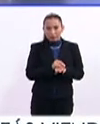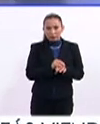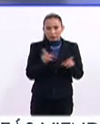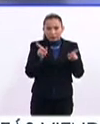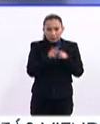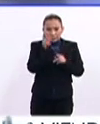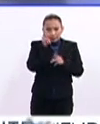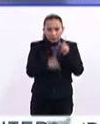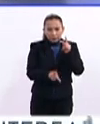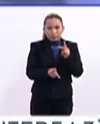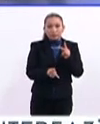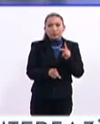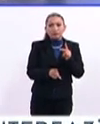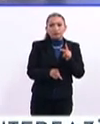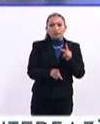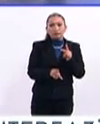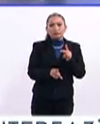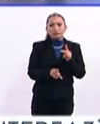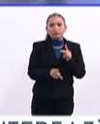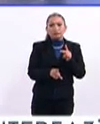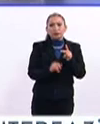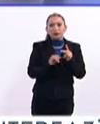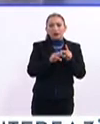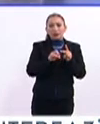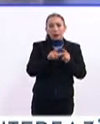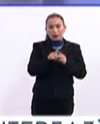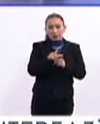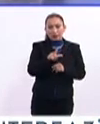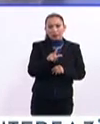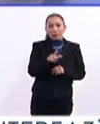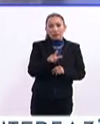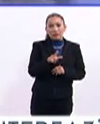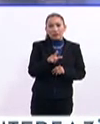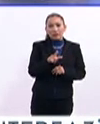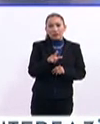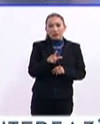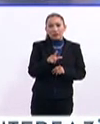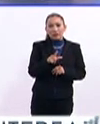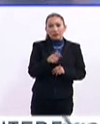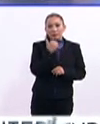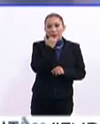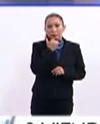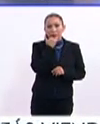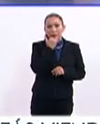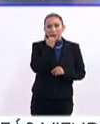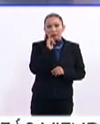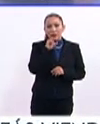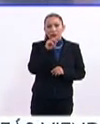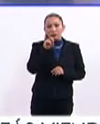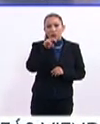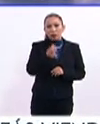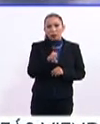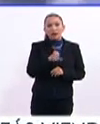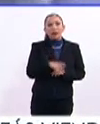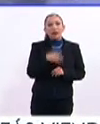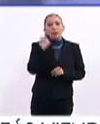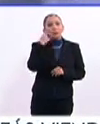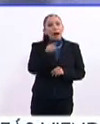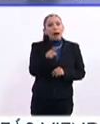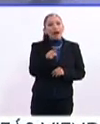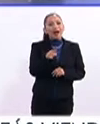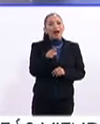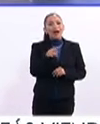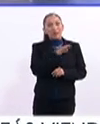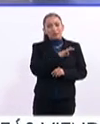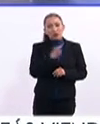breve pausa. Isabel, si nos lo permites, precisamente, perdón, Ivonne, Ivonne Uribe, precisamente para